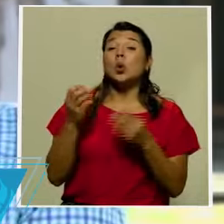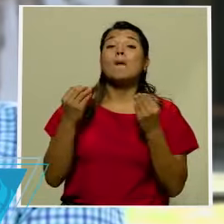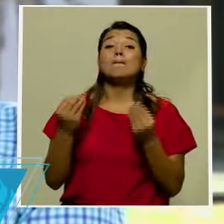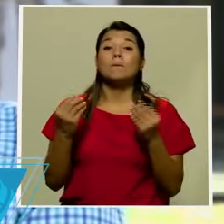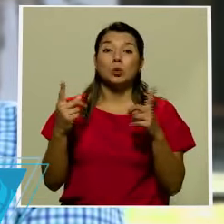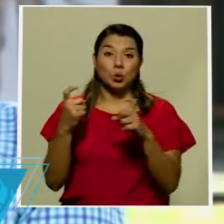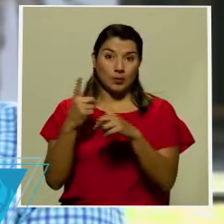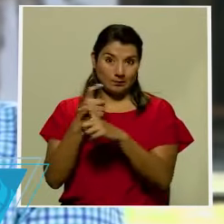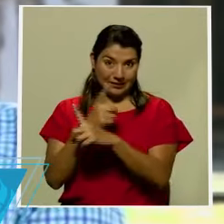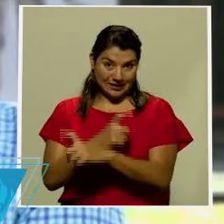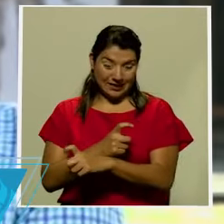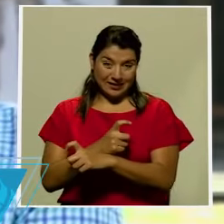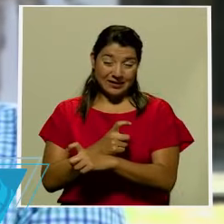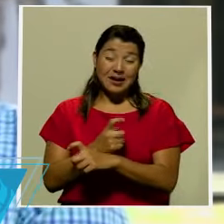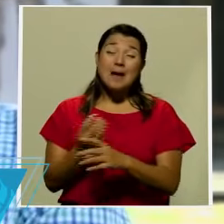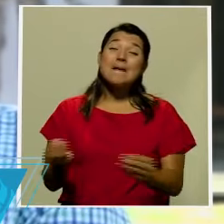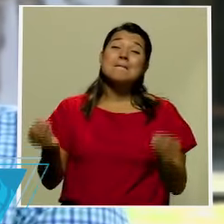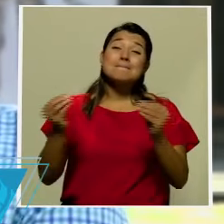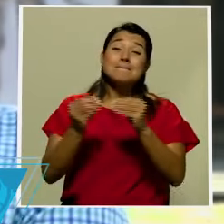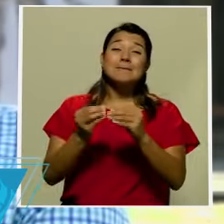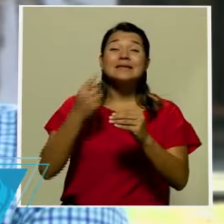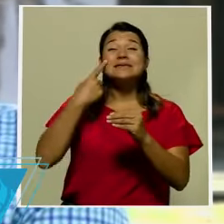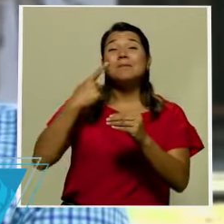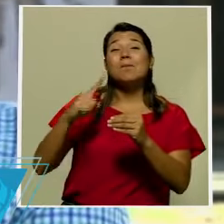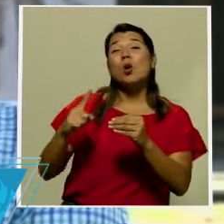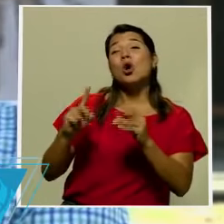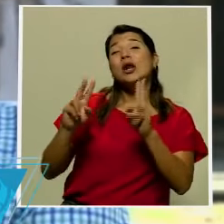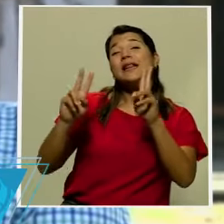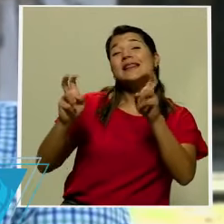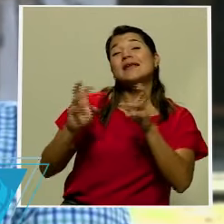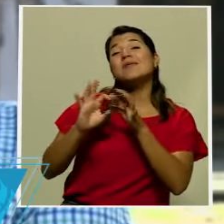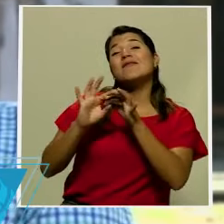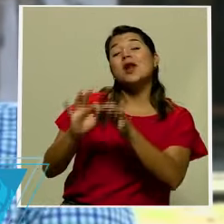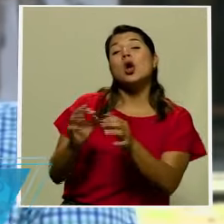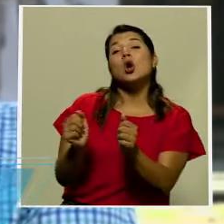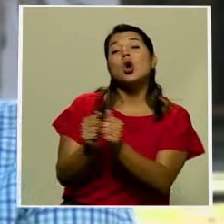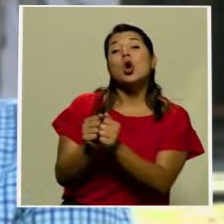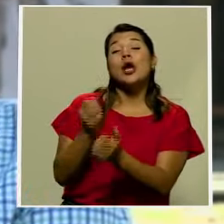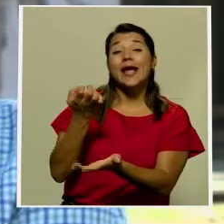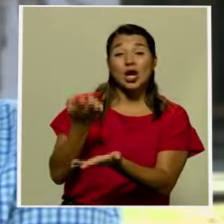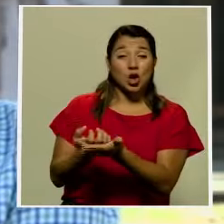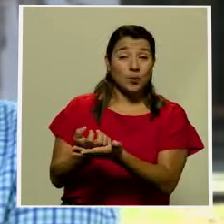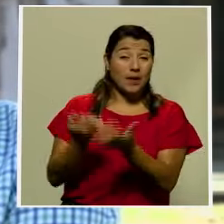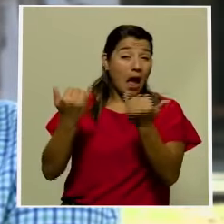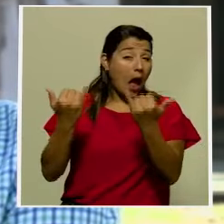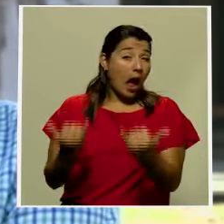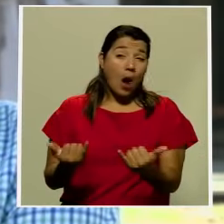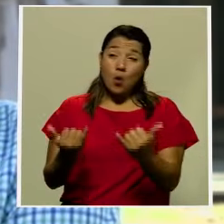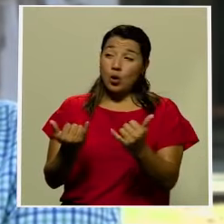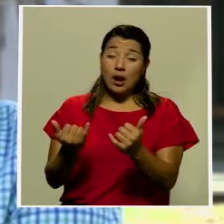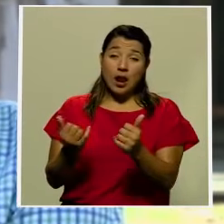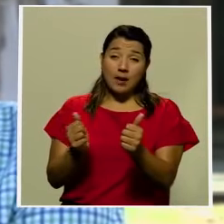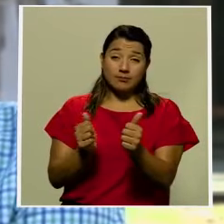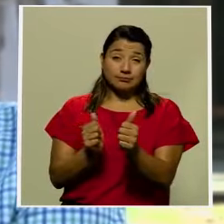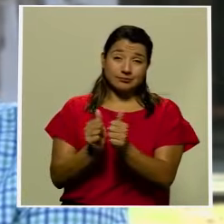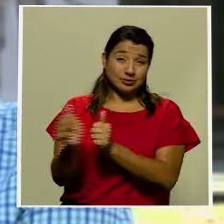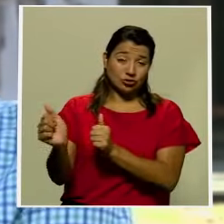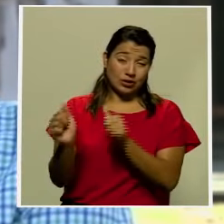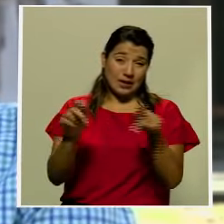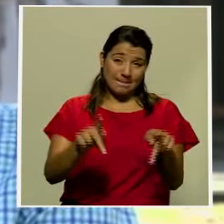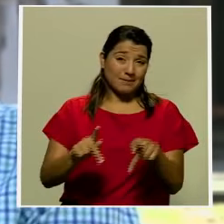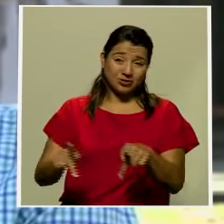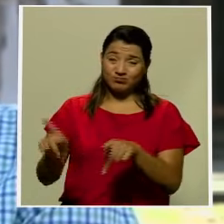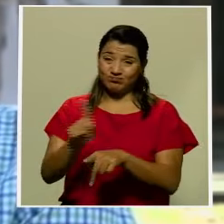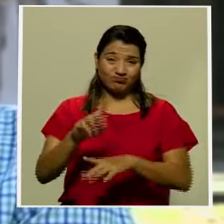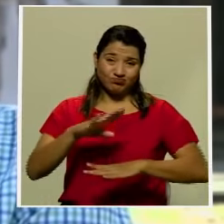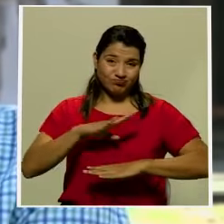todo porque el tema económico es muy sensible La ciudadanía tiene un malestar importante que lo ha venido manifestando y ha